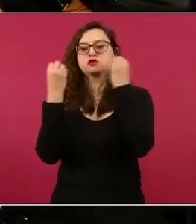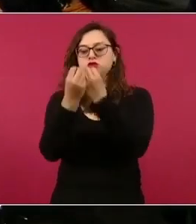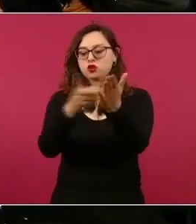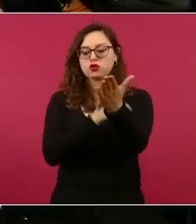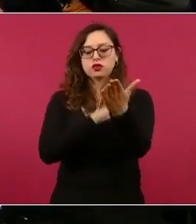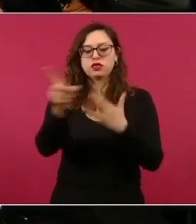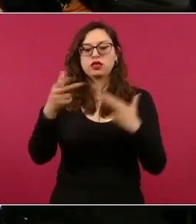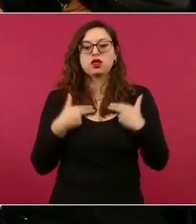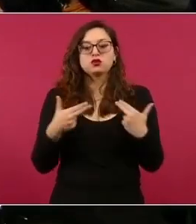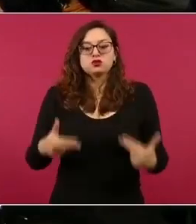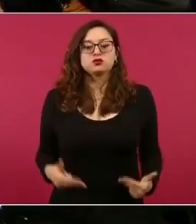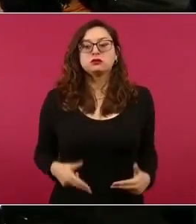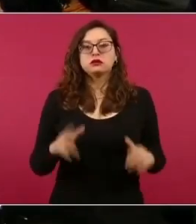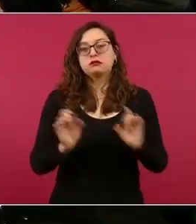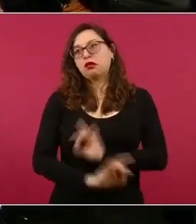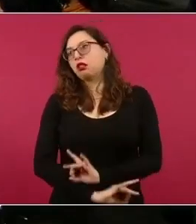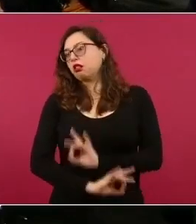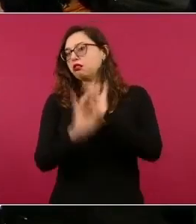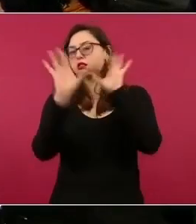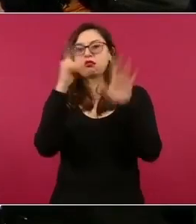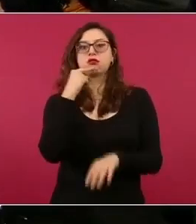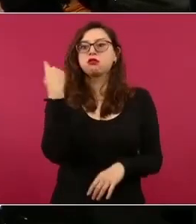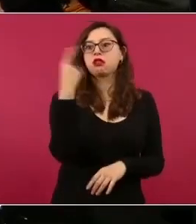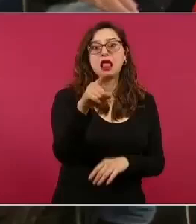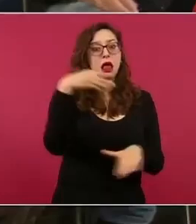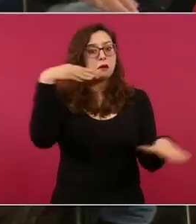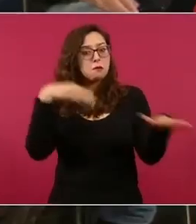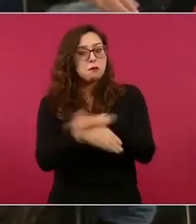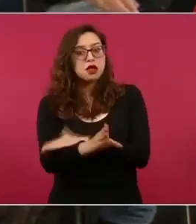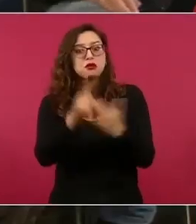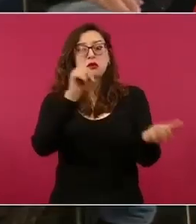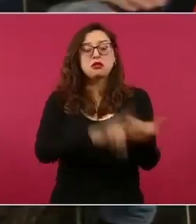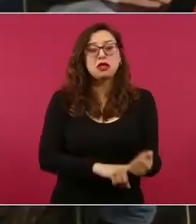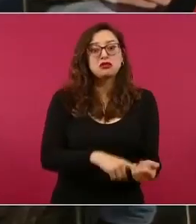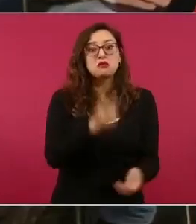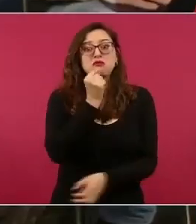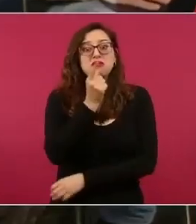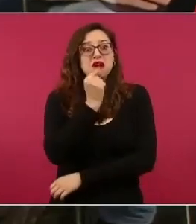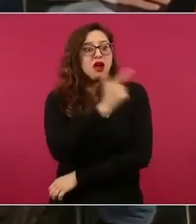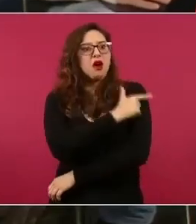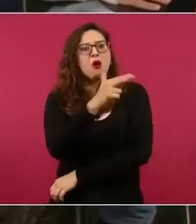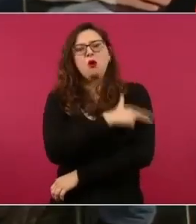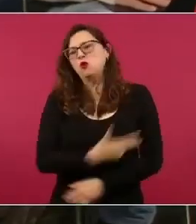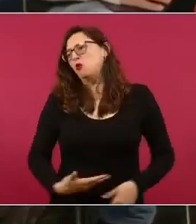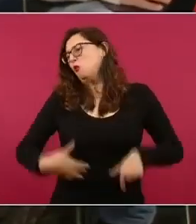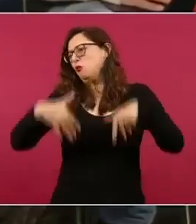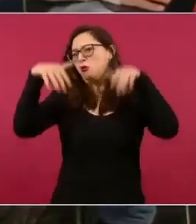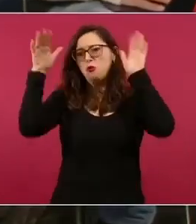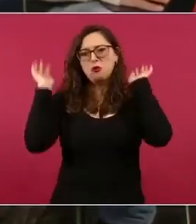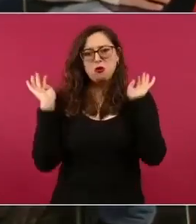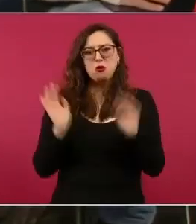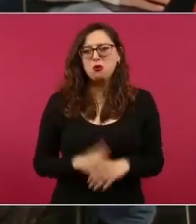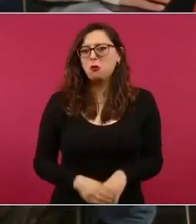por esta presencia de elementos de la Guardia Nacional en el metro. Perdón, ayer usted dijo